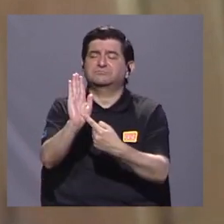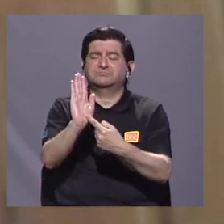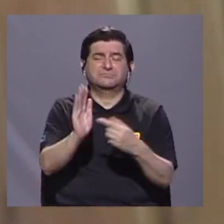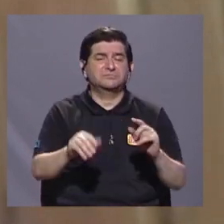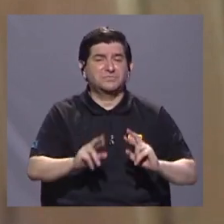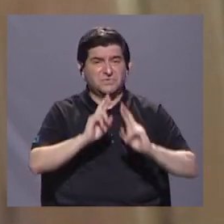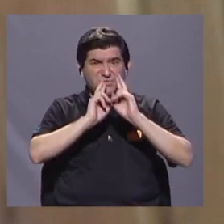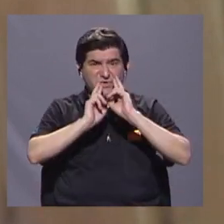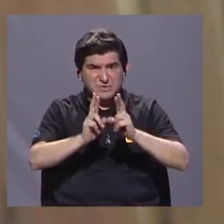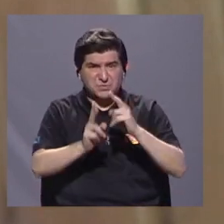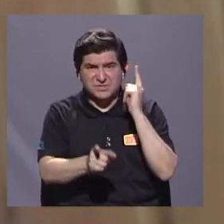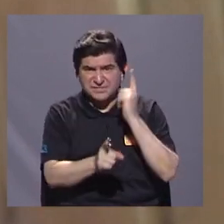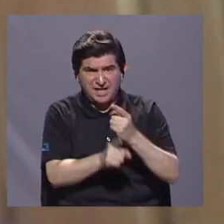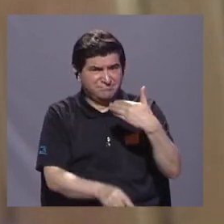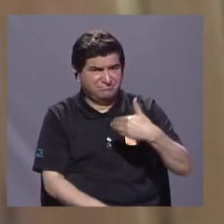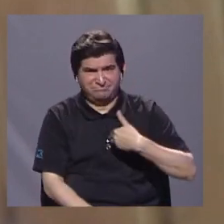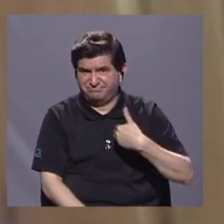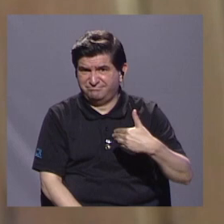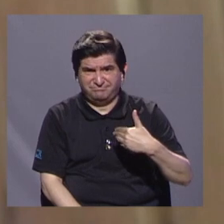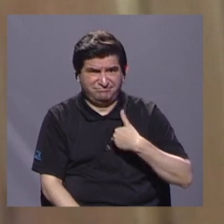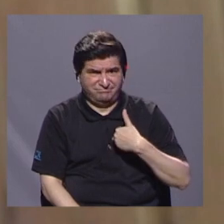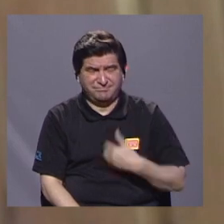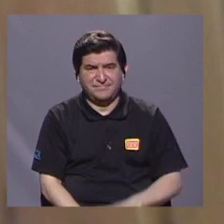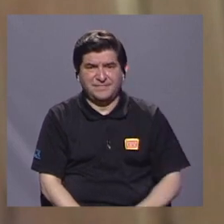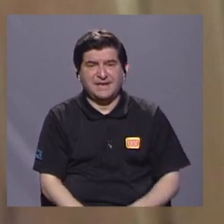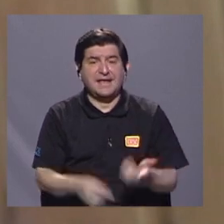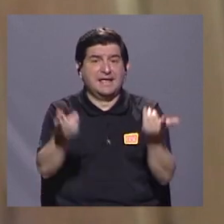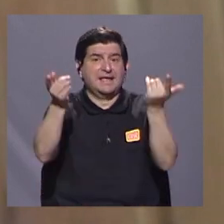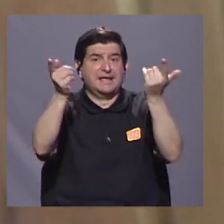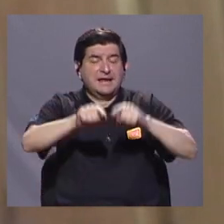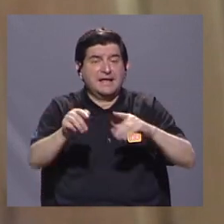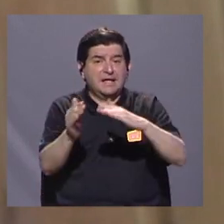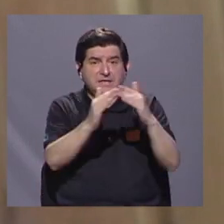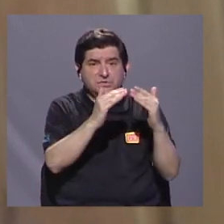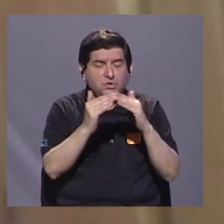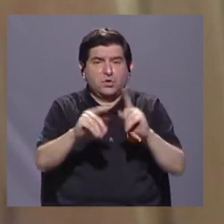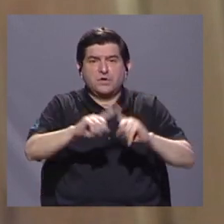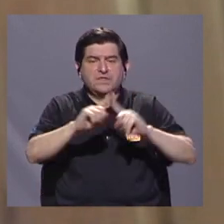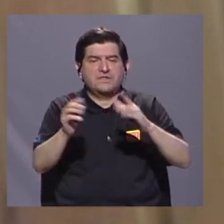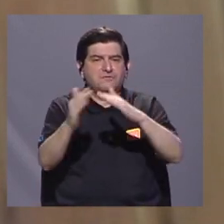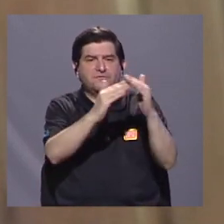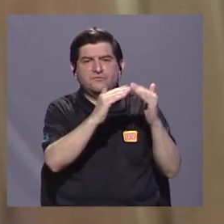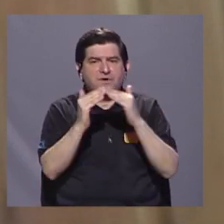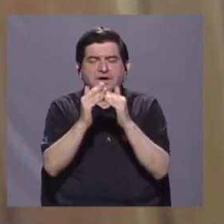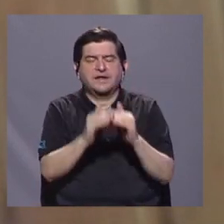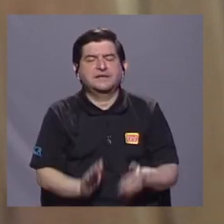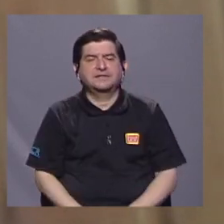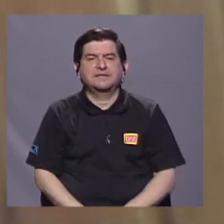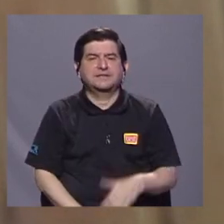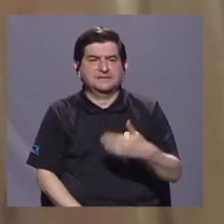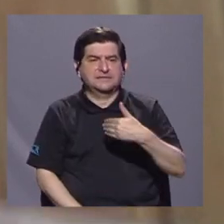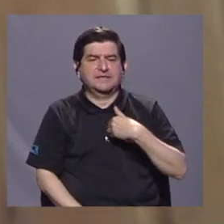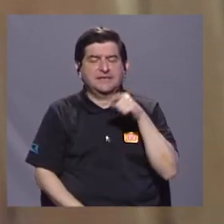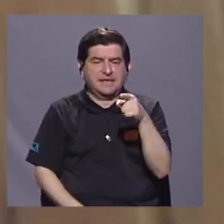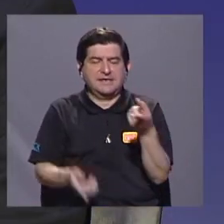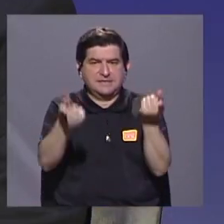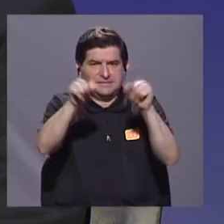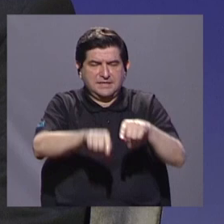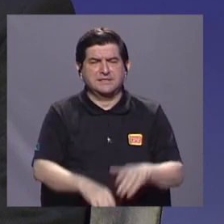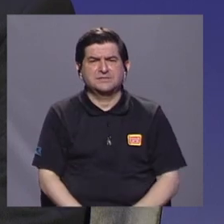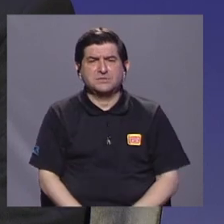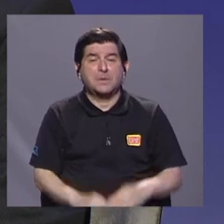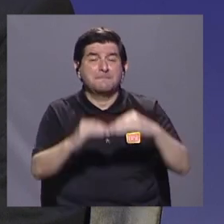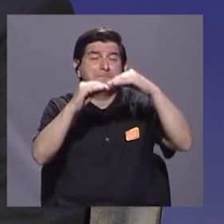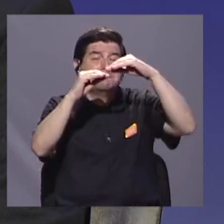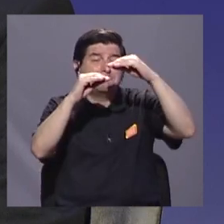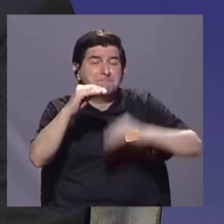una respuesta adecuada a lo que el pueblo y las diferentes comunidades están presentándole al MINAE. Y mucho